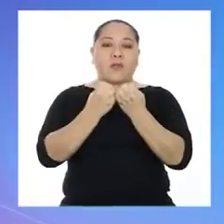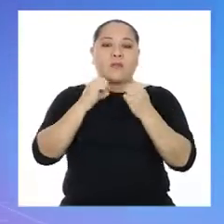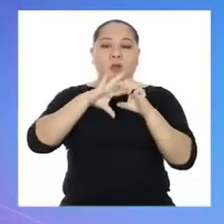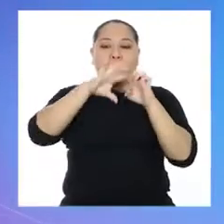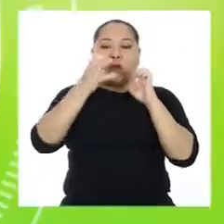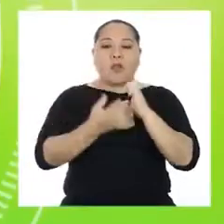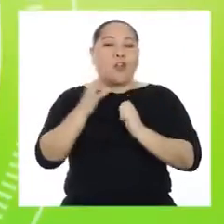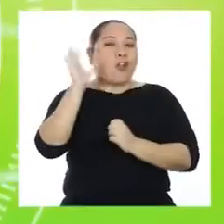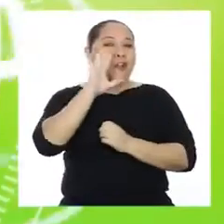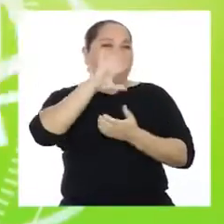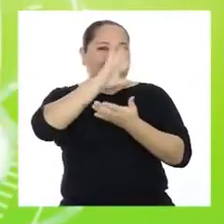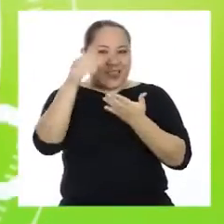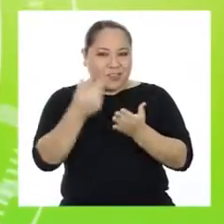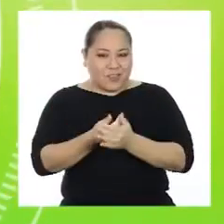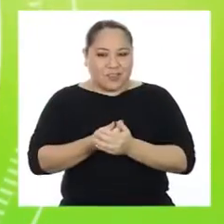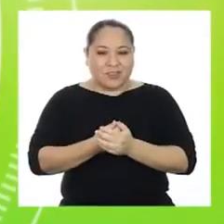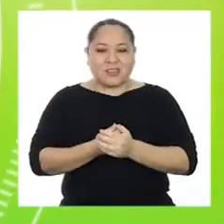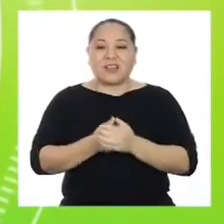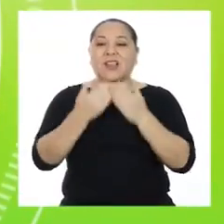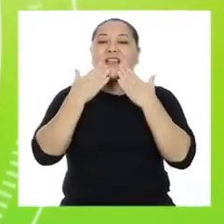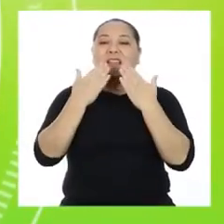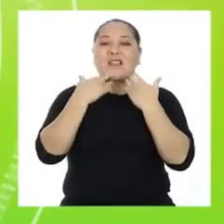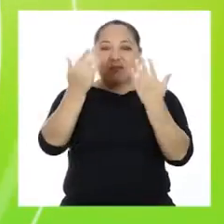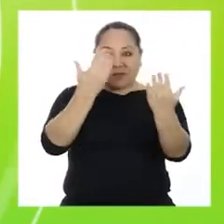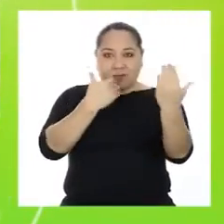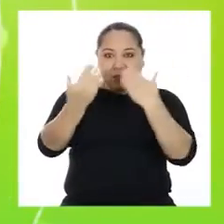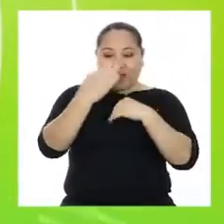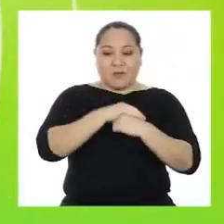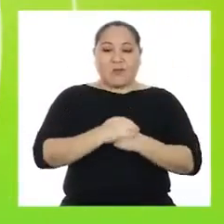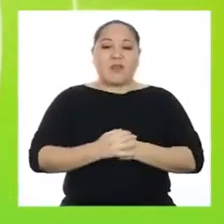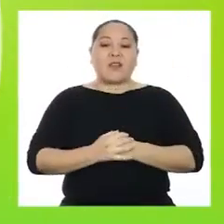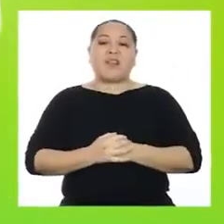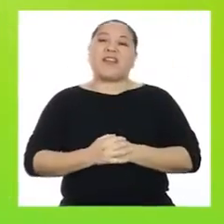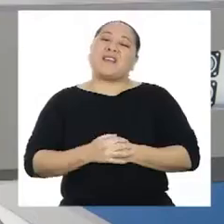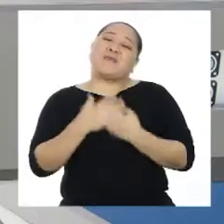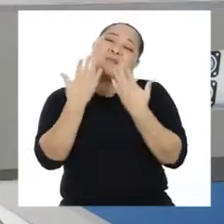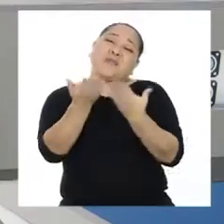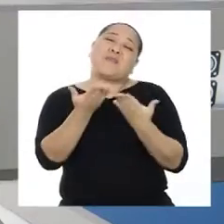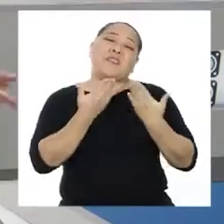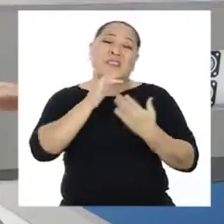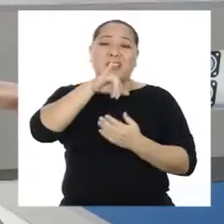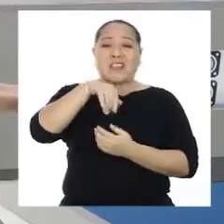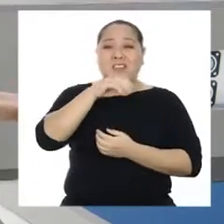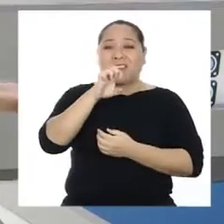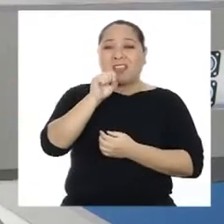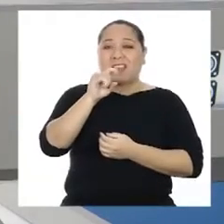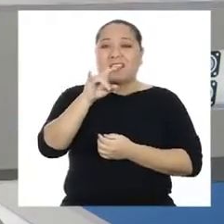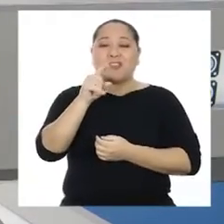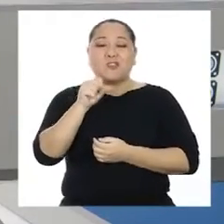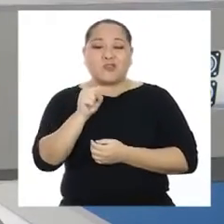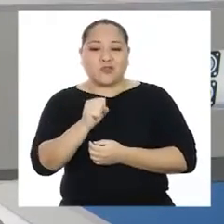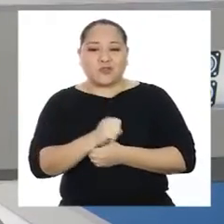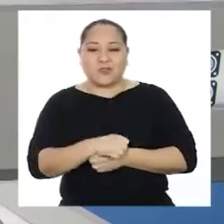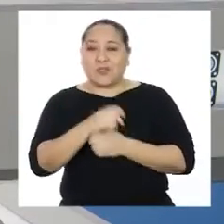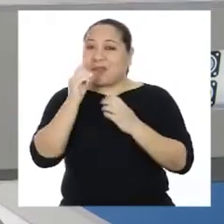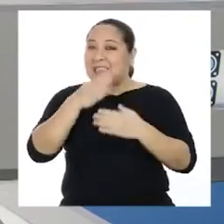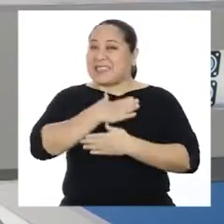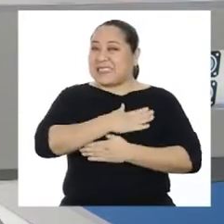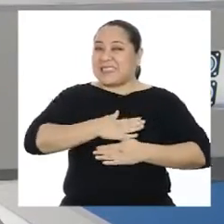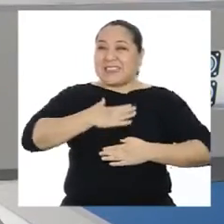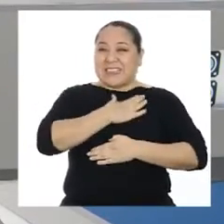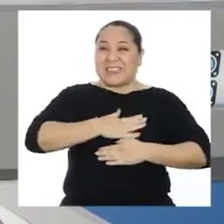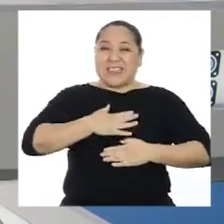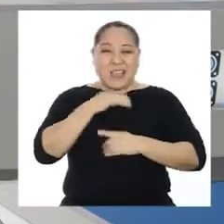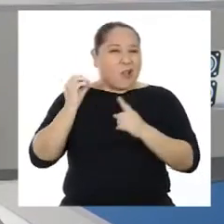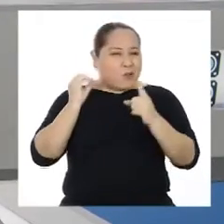armadillo. Hola a todas y todos. Gracias por convocarlo, linda. ¡Bienvenido, Jesús! ¡Va a